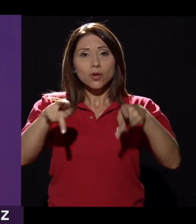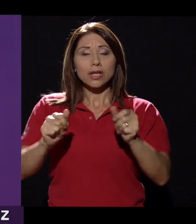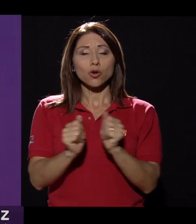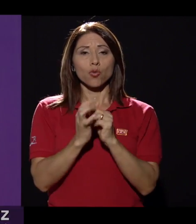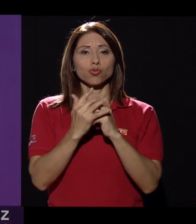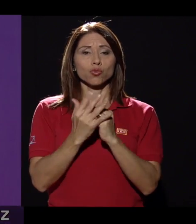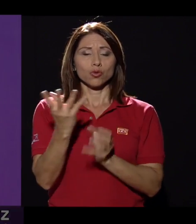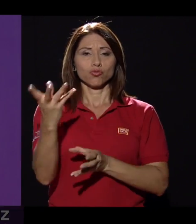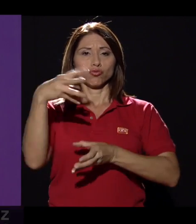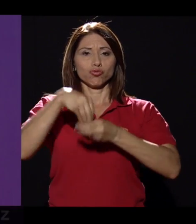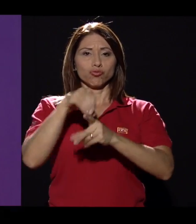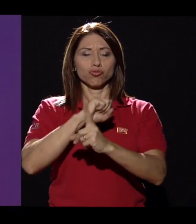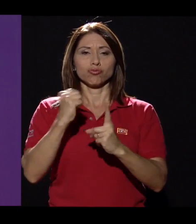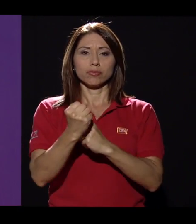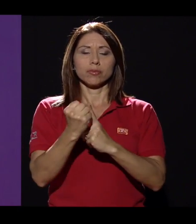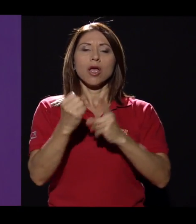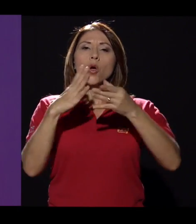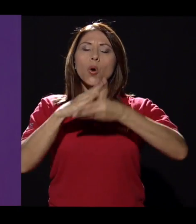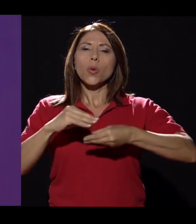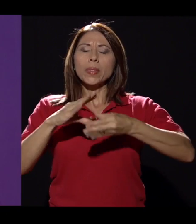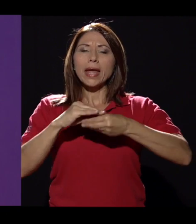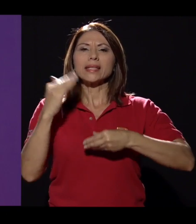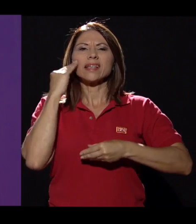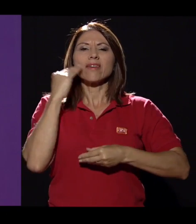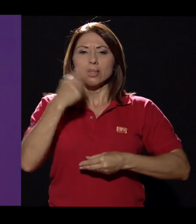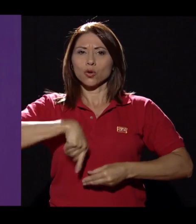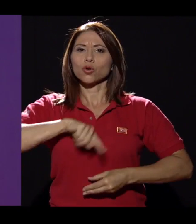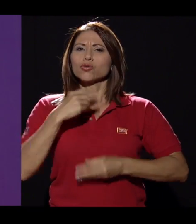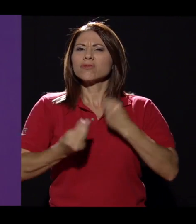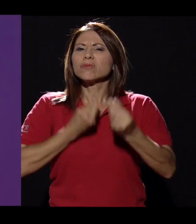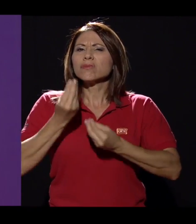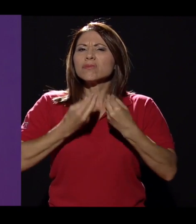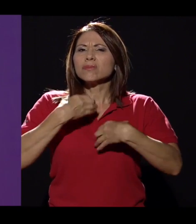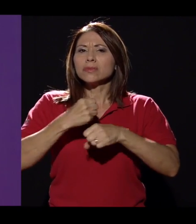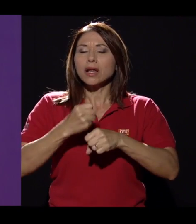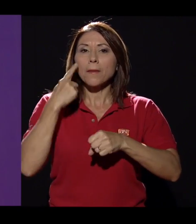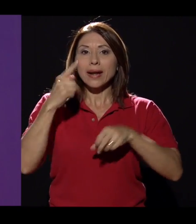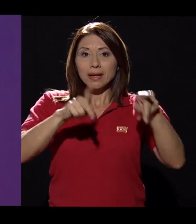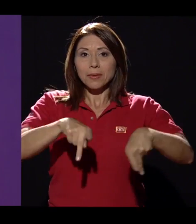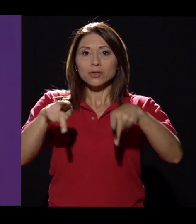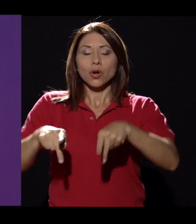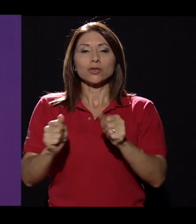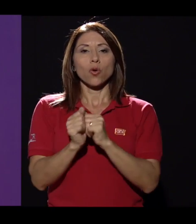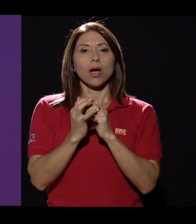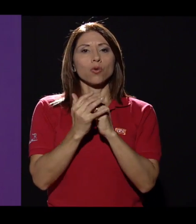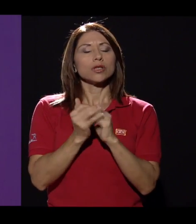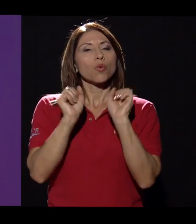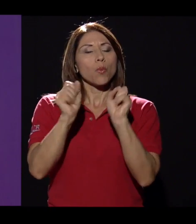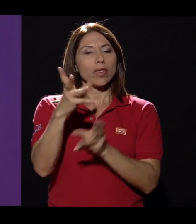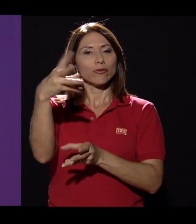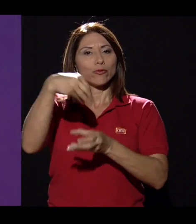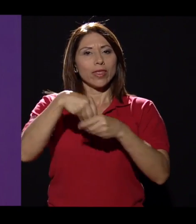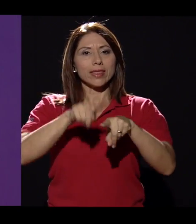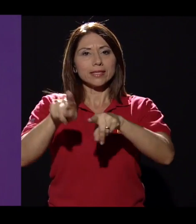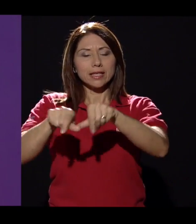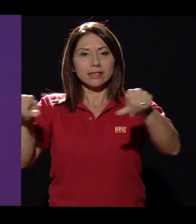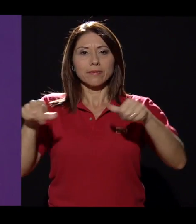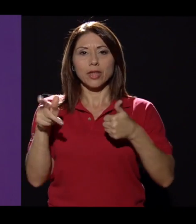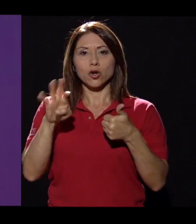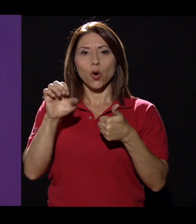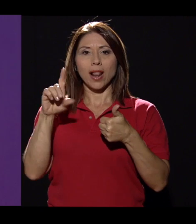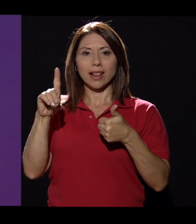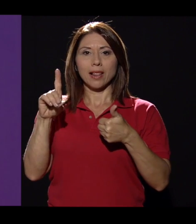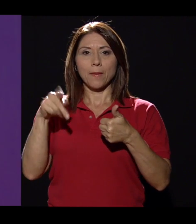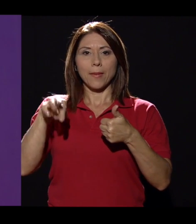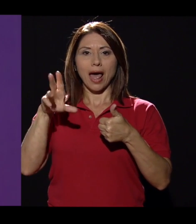condición y para contarnos más sobre lo que cada uno de nosotros podemos hacer para incluir a las personas con autismo en los distintos ámbitos de la vida, nos